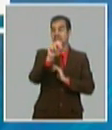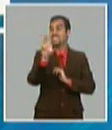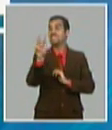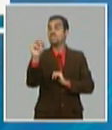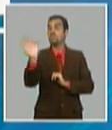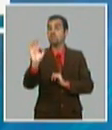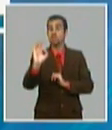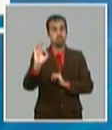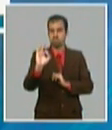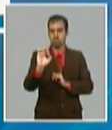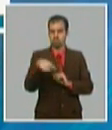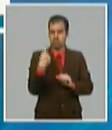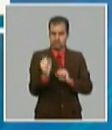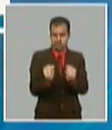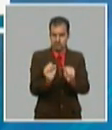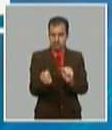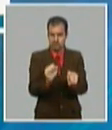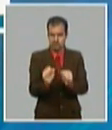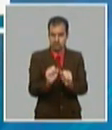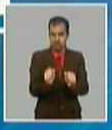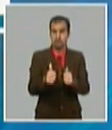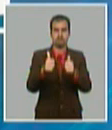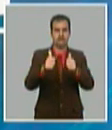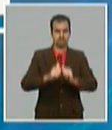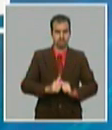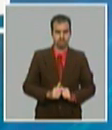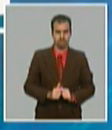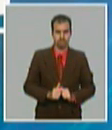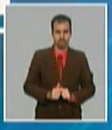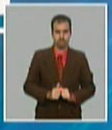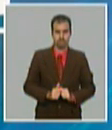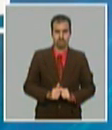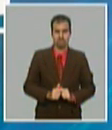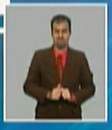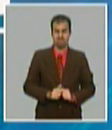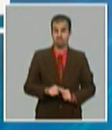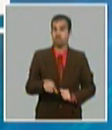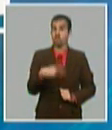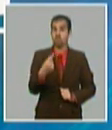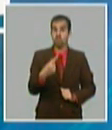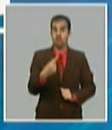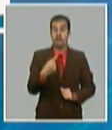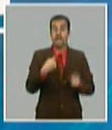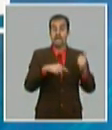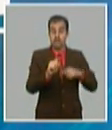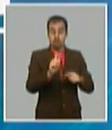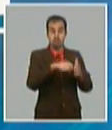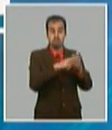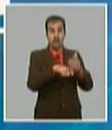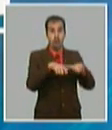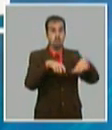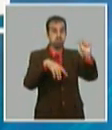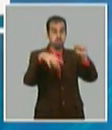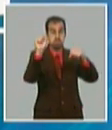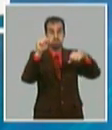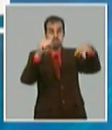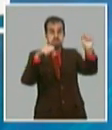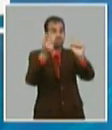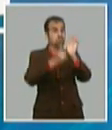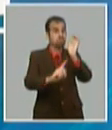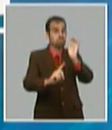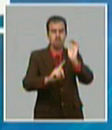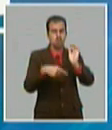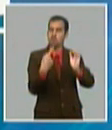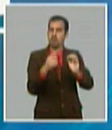planteó y no tuvimos que recurrir a todos los apagones masivos como se dijo que iba a pasar y que no teníamos más remedio